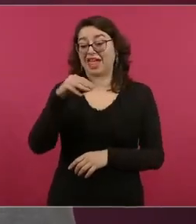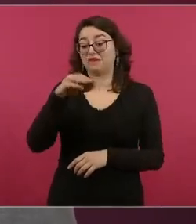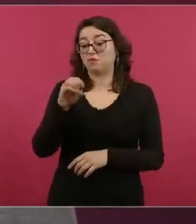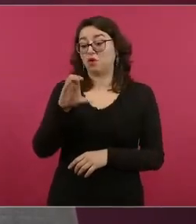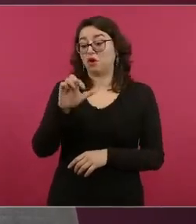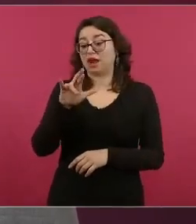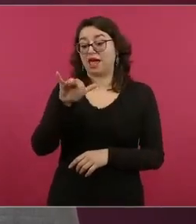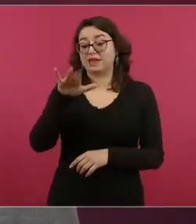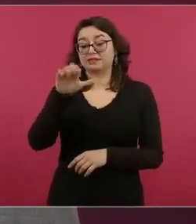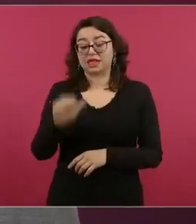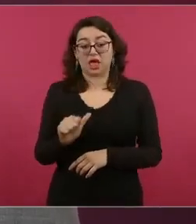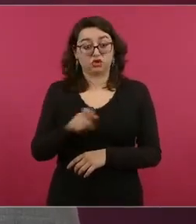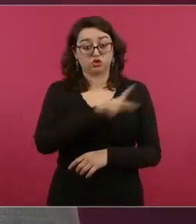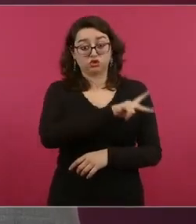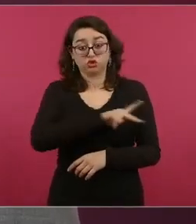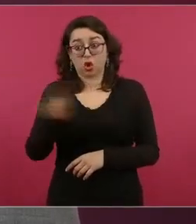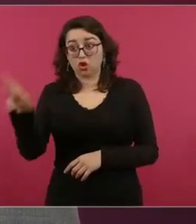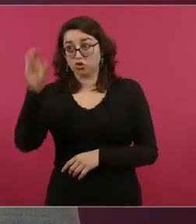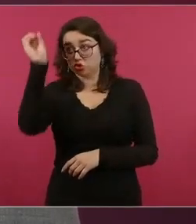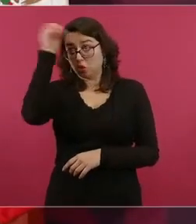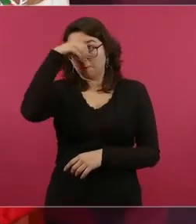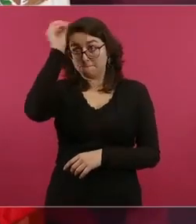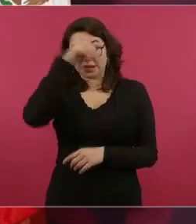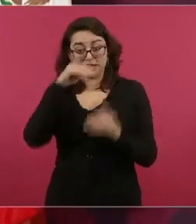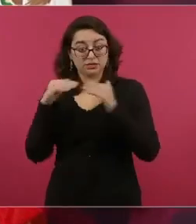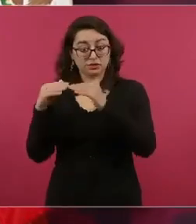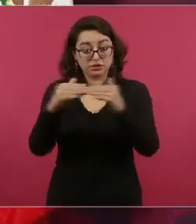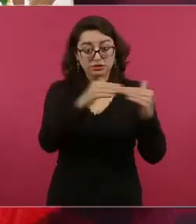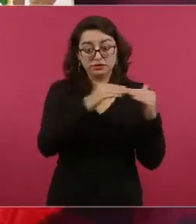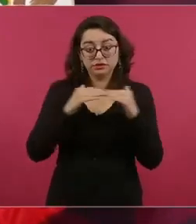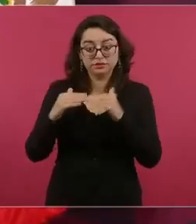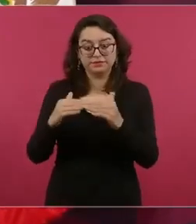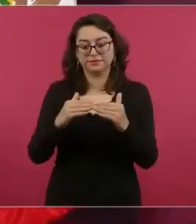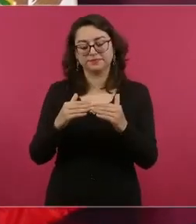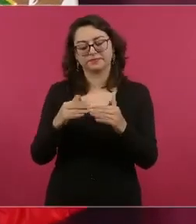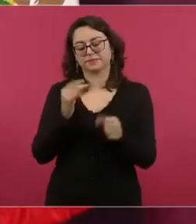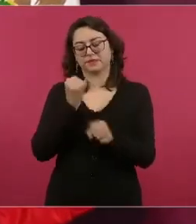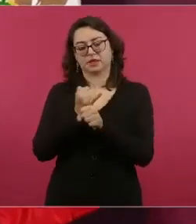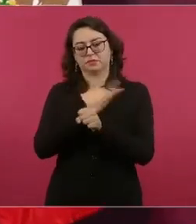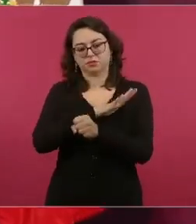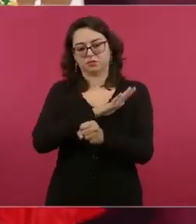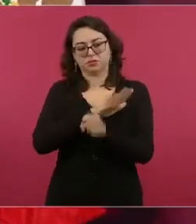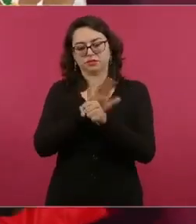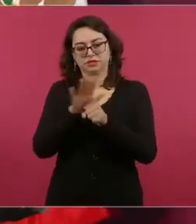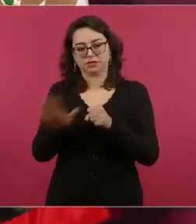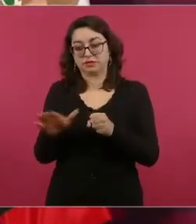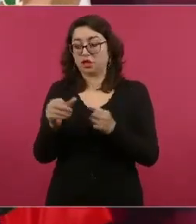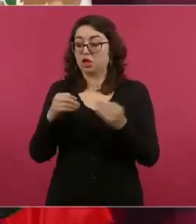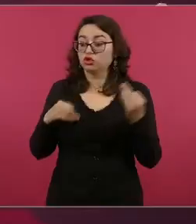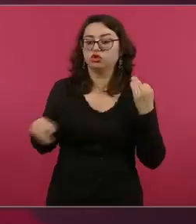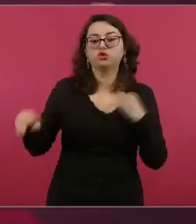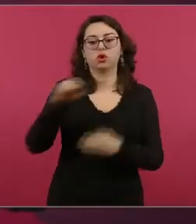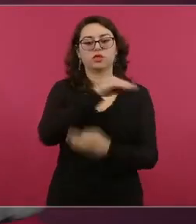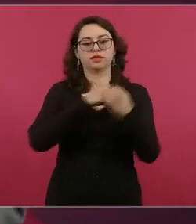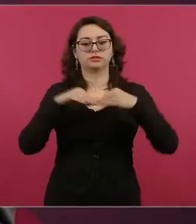somos libres,